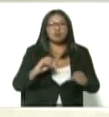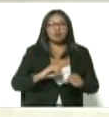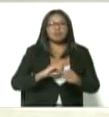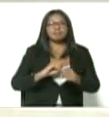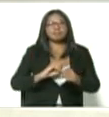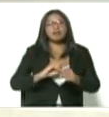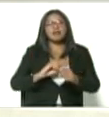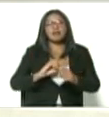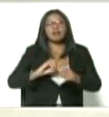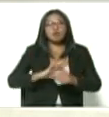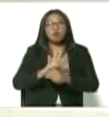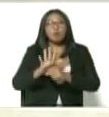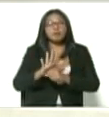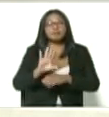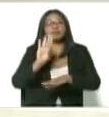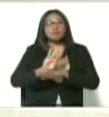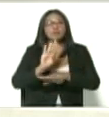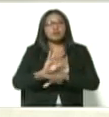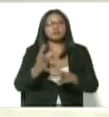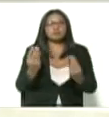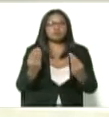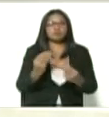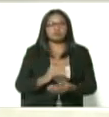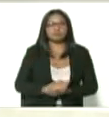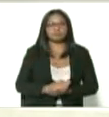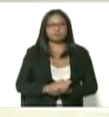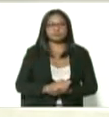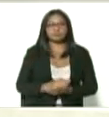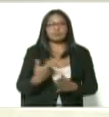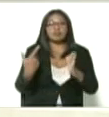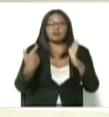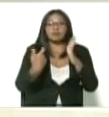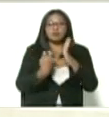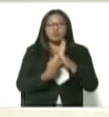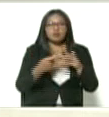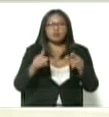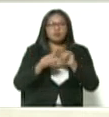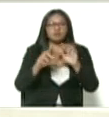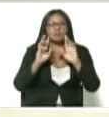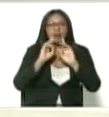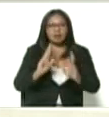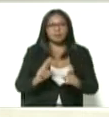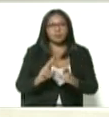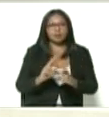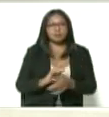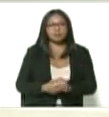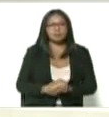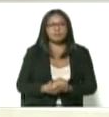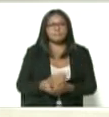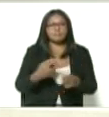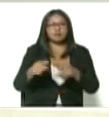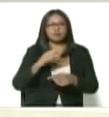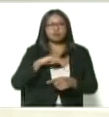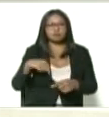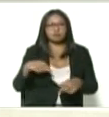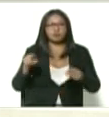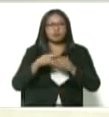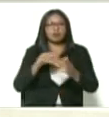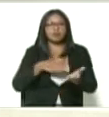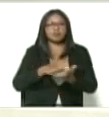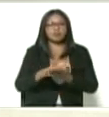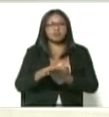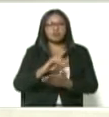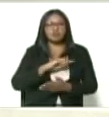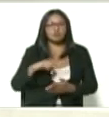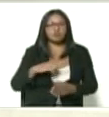mantenga las medidas de prevención la vacuna nos va a garantizar la respuesta inmune pero nosotros tenemos que también garantizar